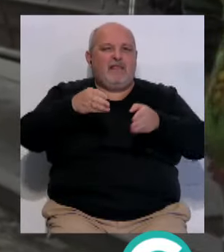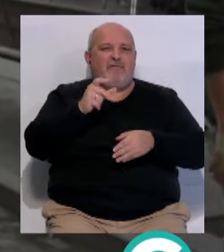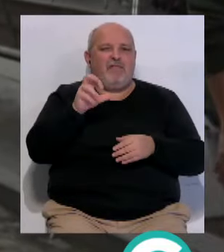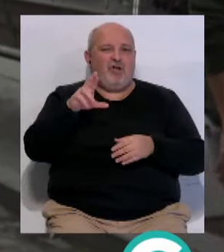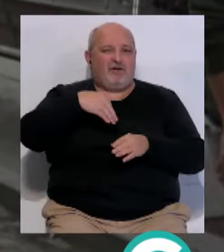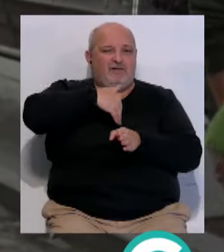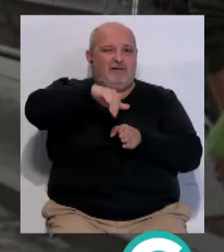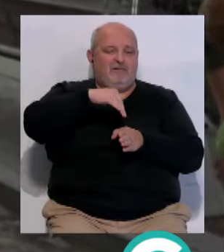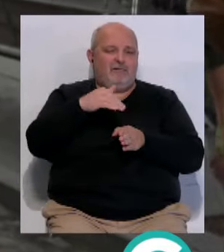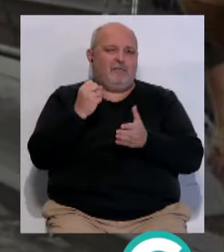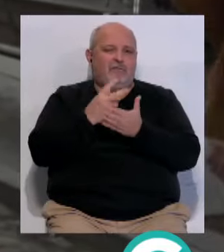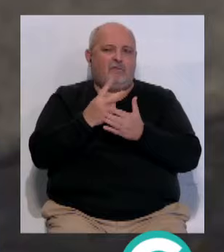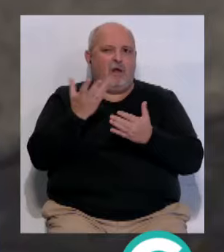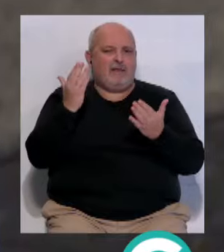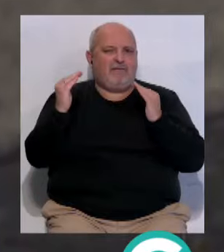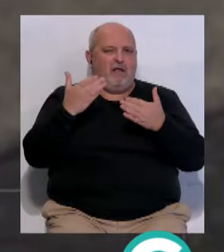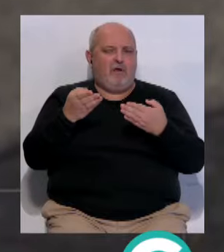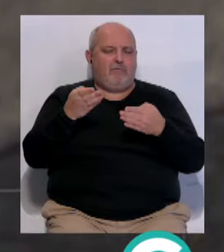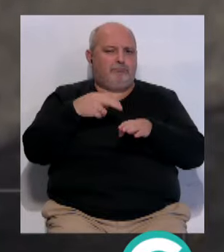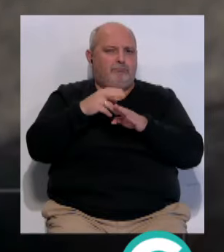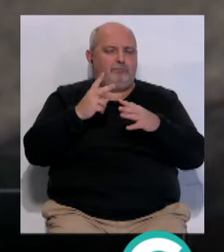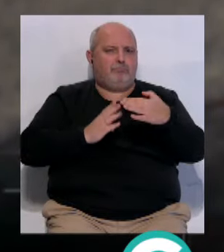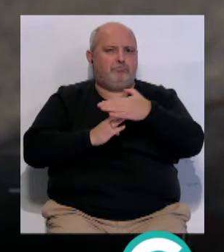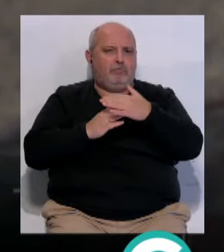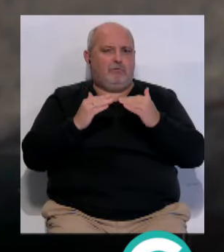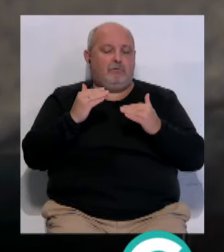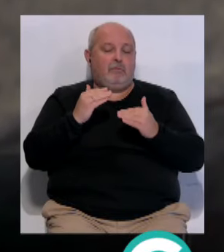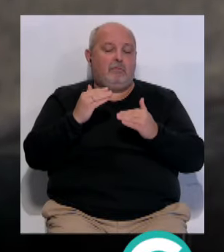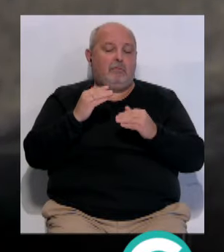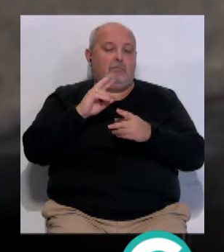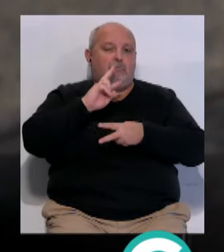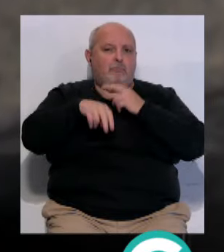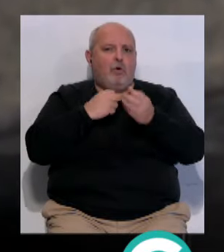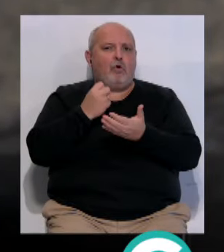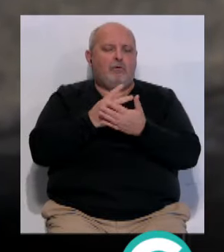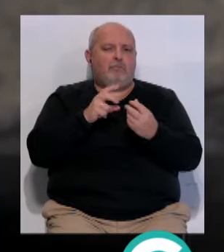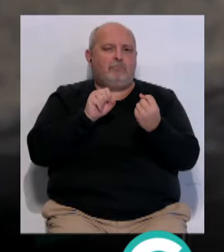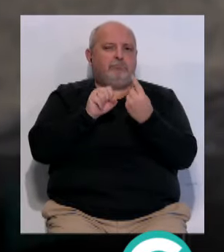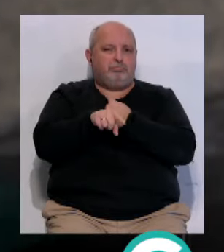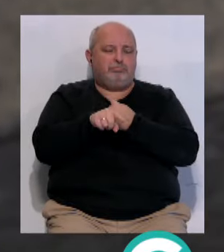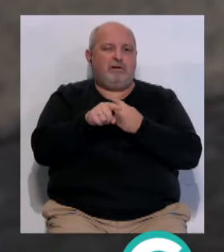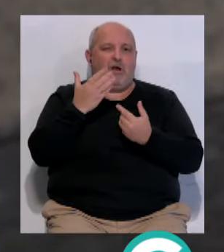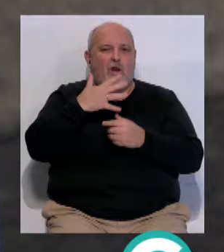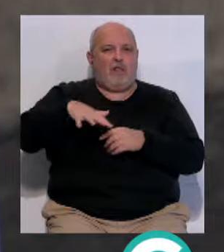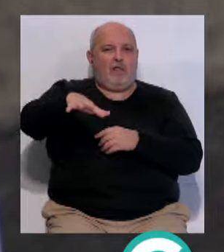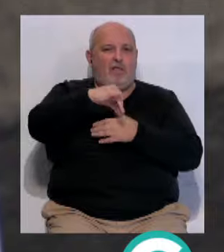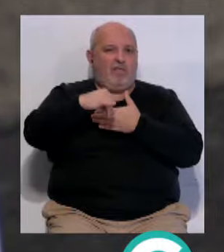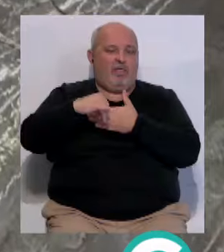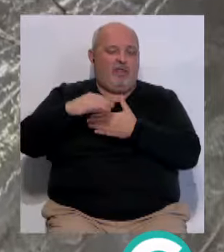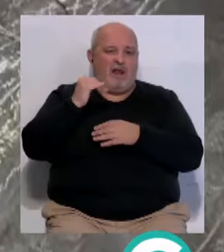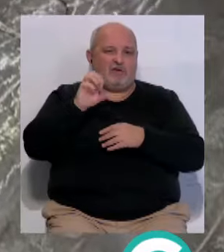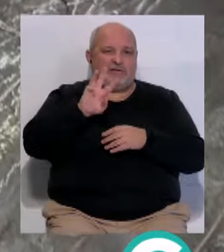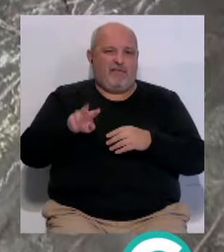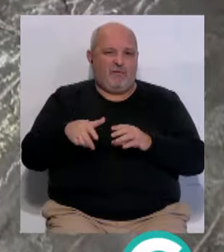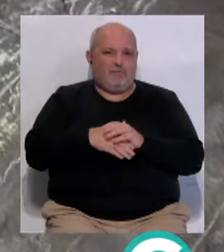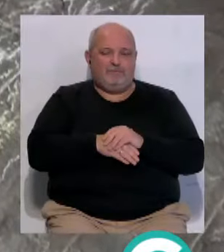plaza... ...al tráfico rodado tras su cierre parcial... ...en la anterior legislatura... ...y donde se contemplaba el itinerario... ...escolar para el Colegio Carlos